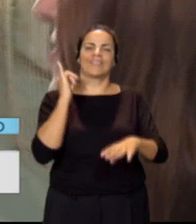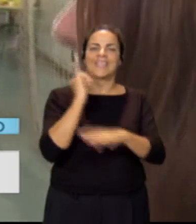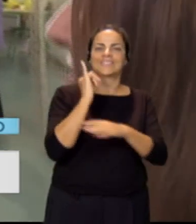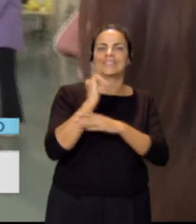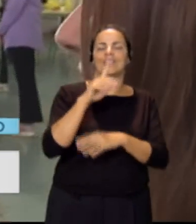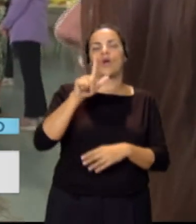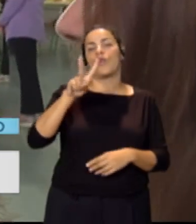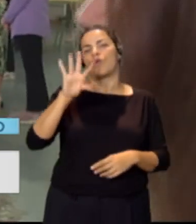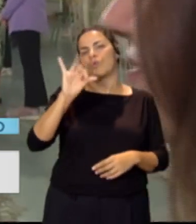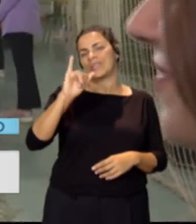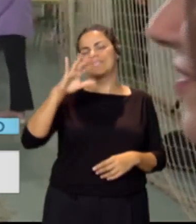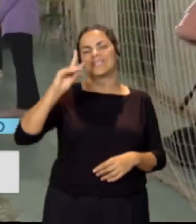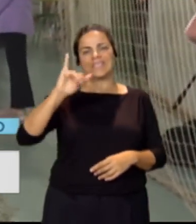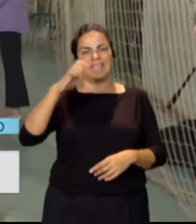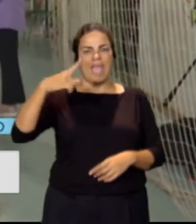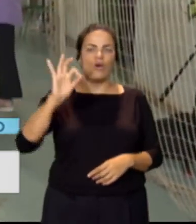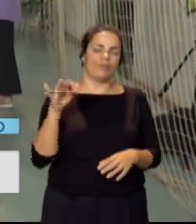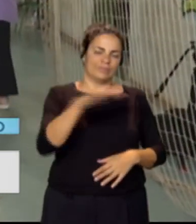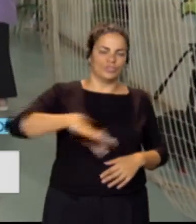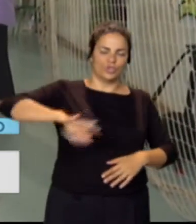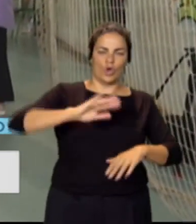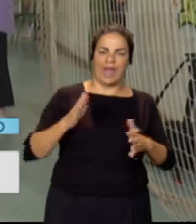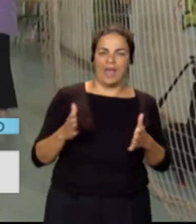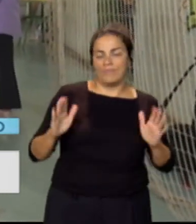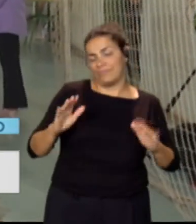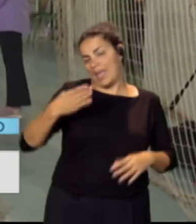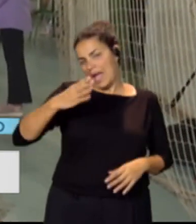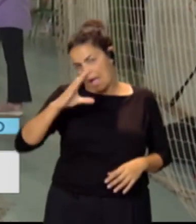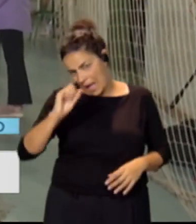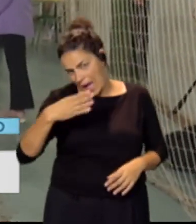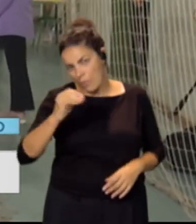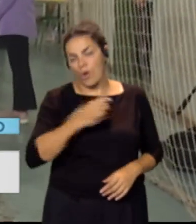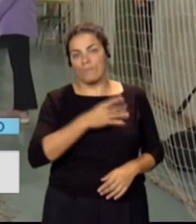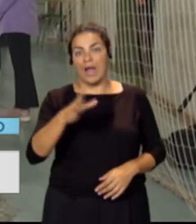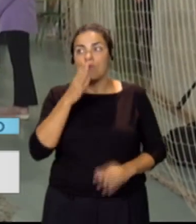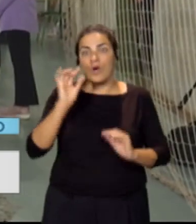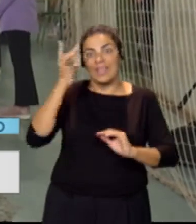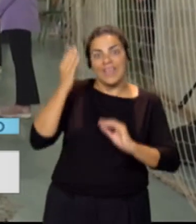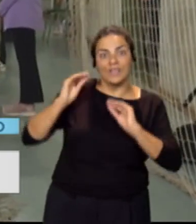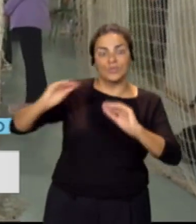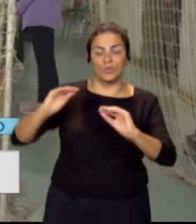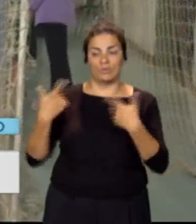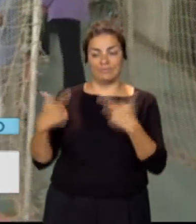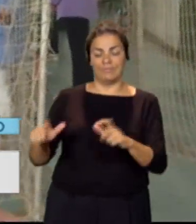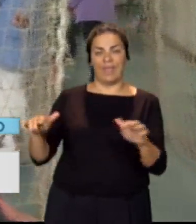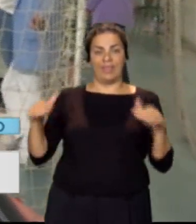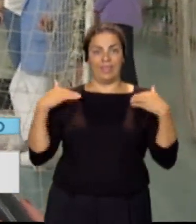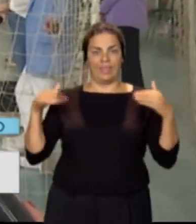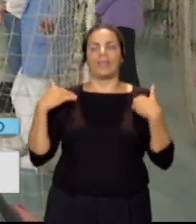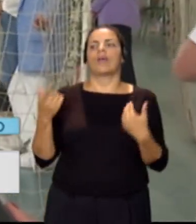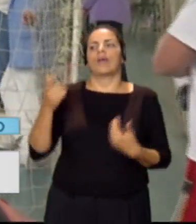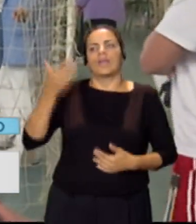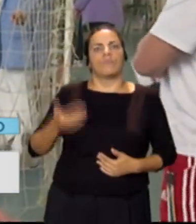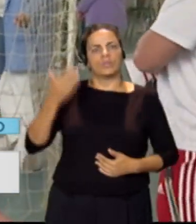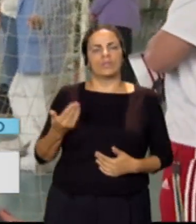Diego Cuscoi de Cabo Blanco por haber tenido esta idea desde el Departamento de Educación Física, qué importante es inculcar los